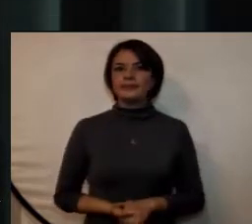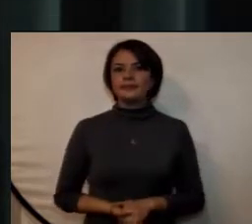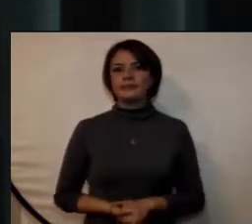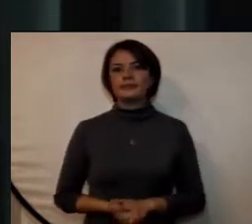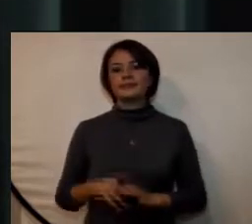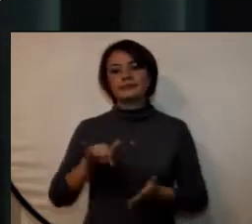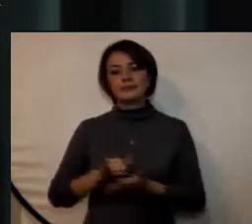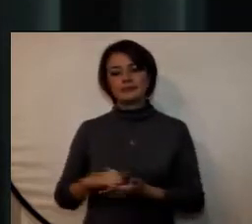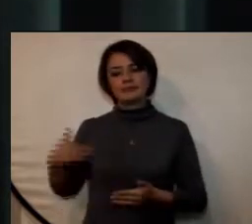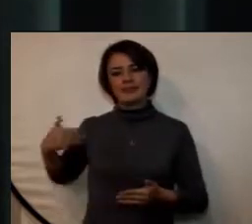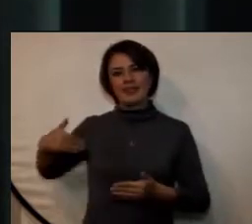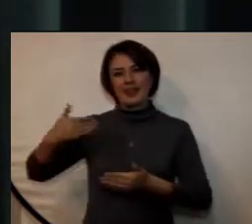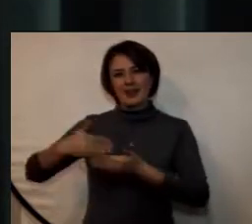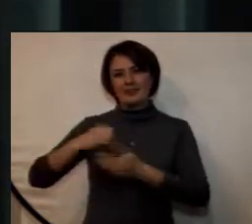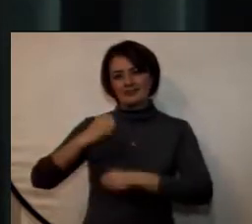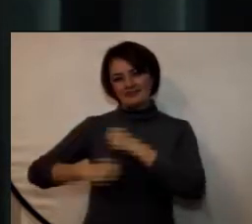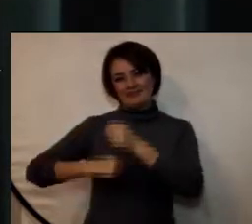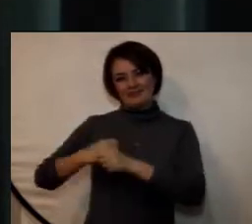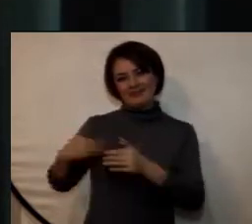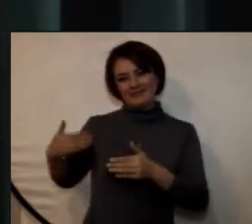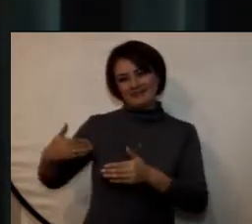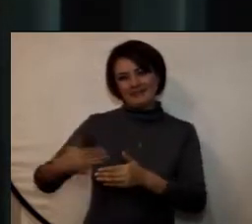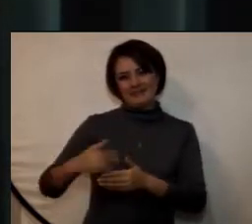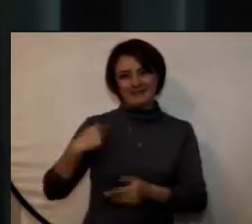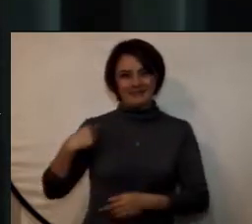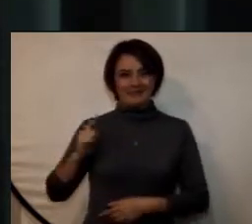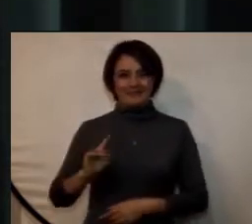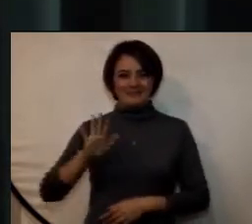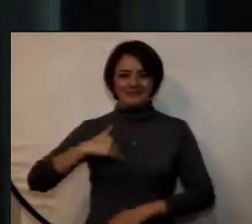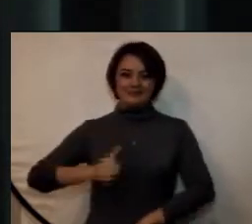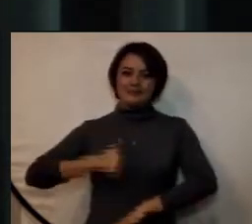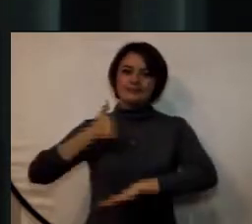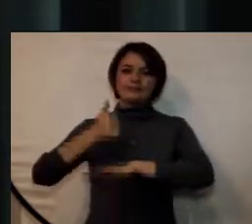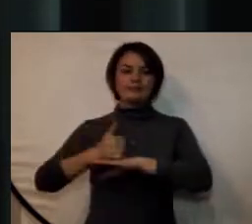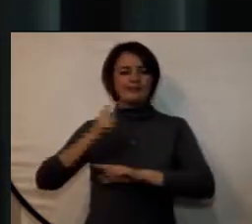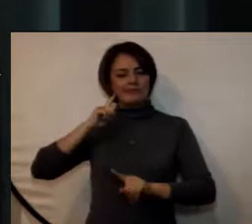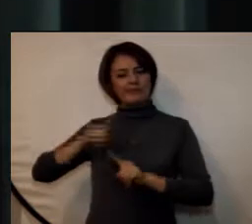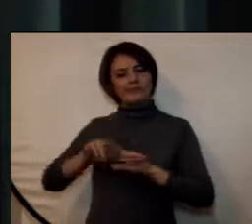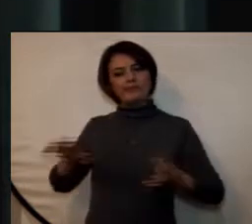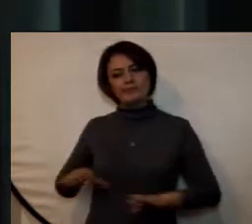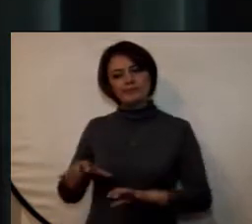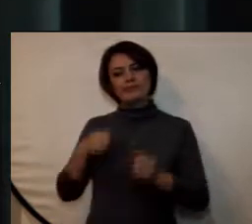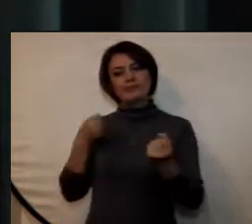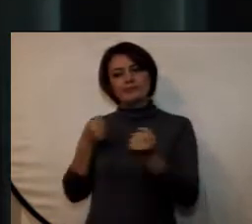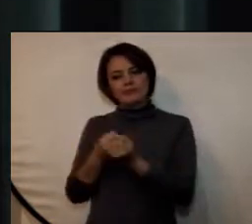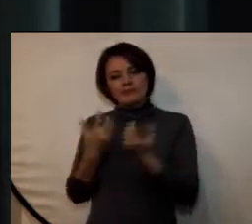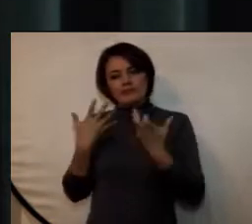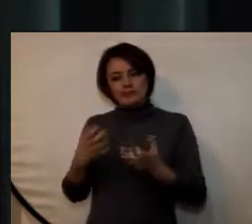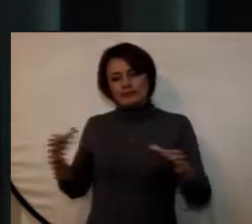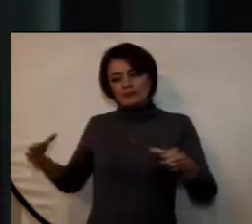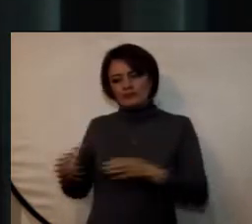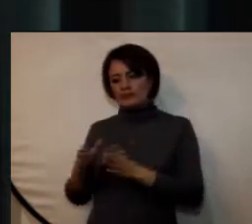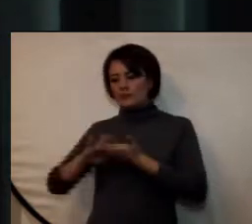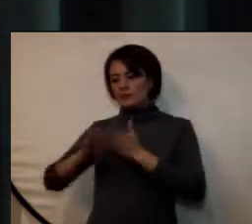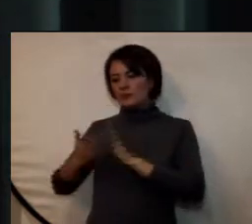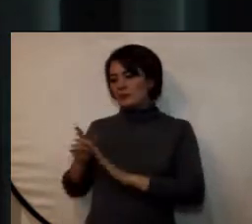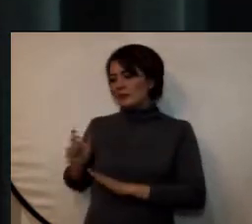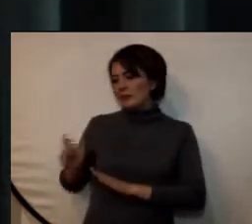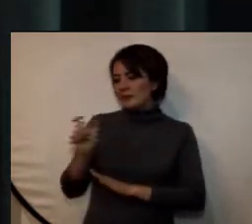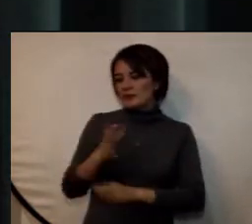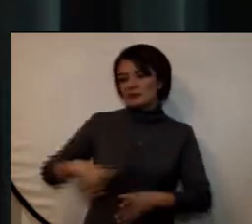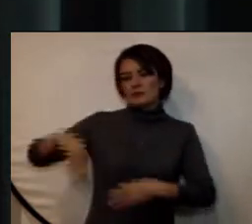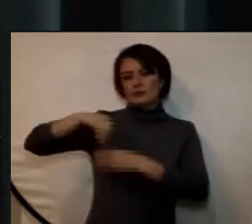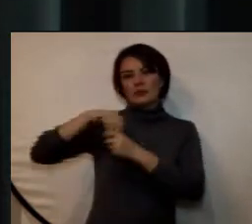Durante estos años, como rector, he propendido por que todos los miembros de mi comunidad académica y la